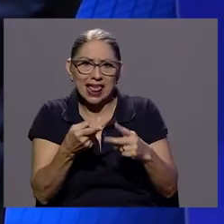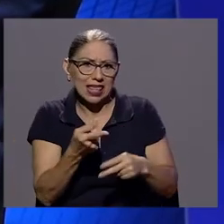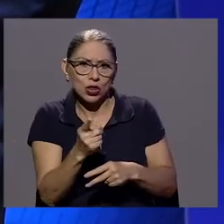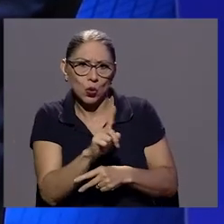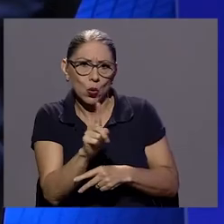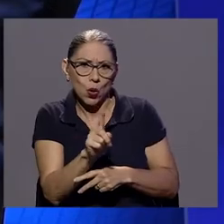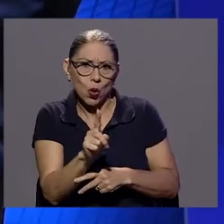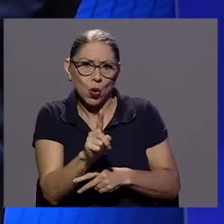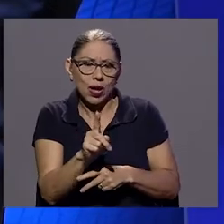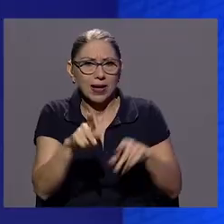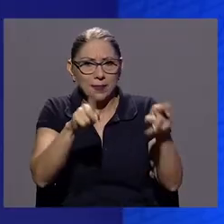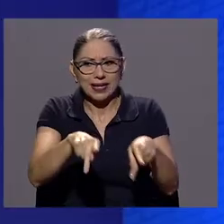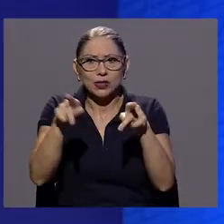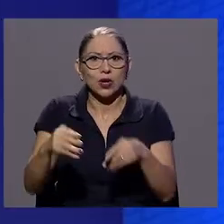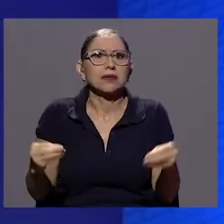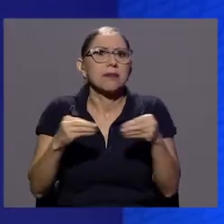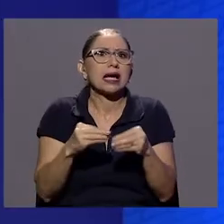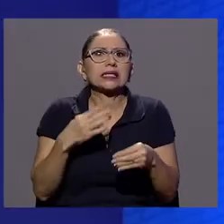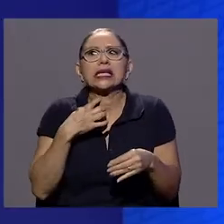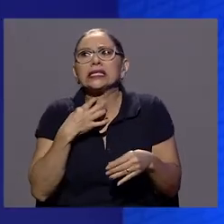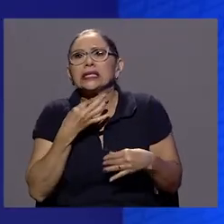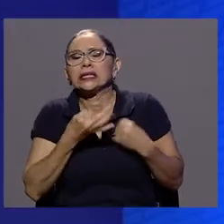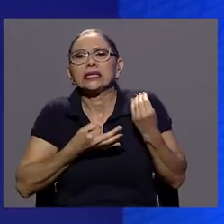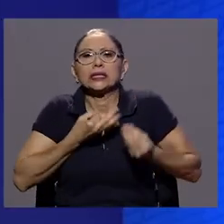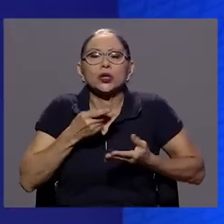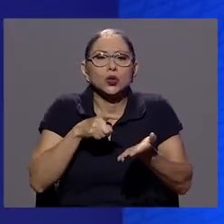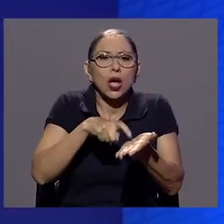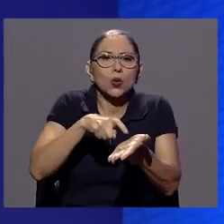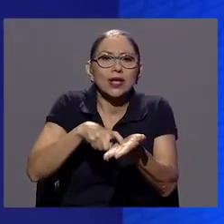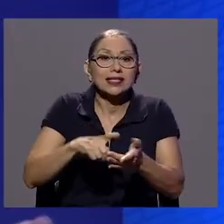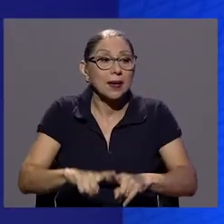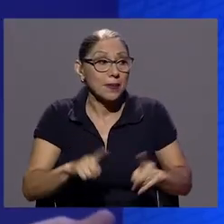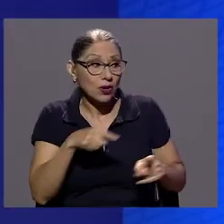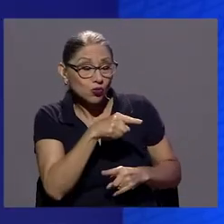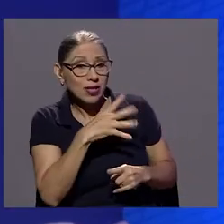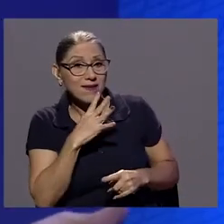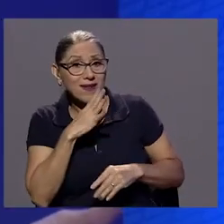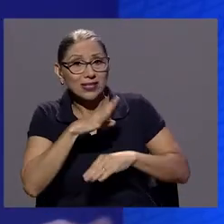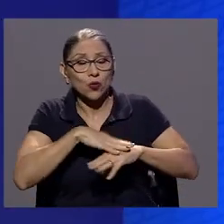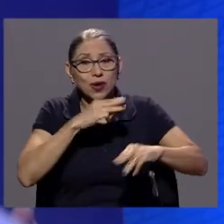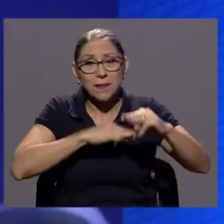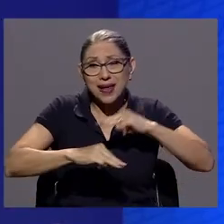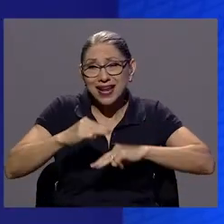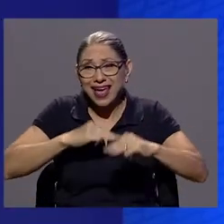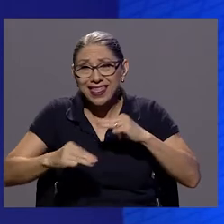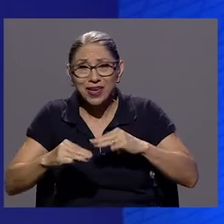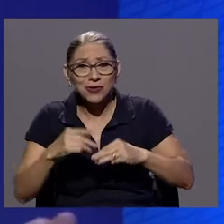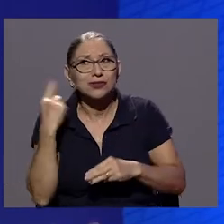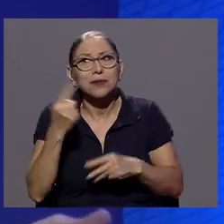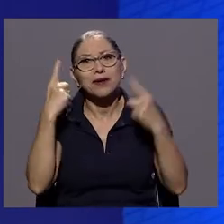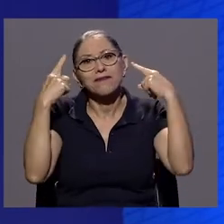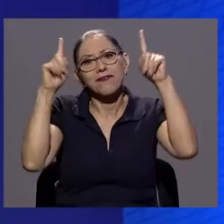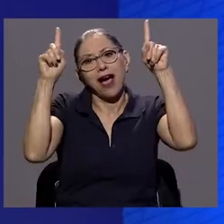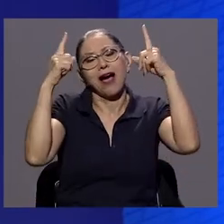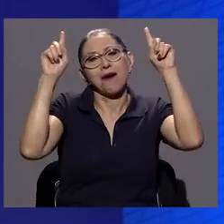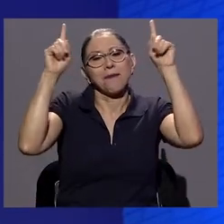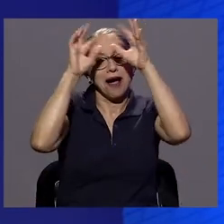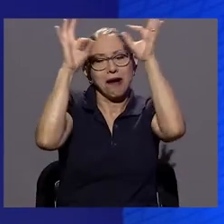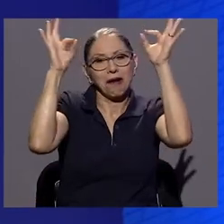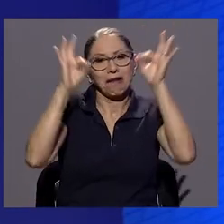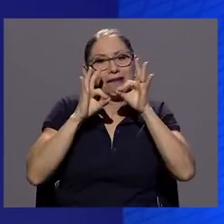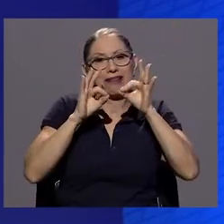endeudamiento. Sin embargo, ahora que usted mencionaba el mercadeo, pues se han ganado un poco esa fama, porque en un principio, por lo menos,